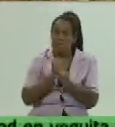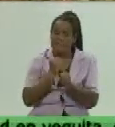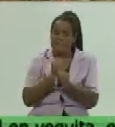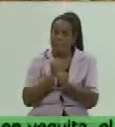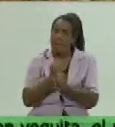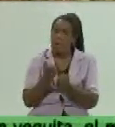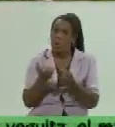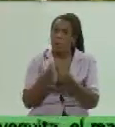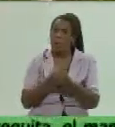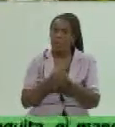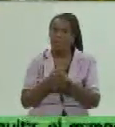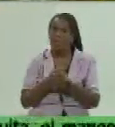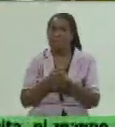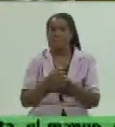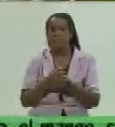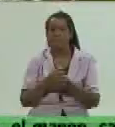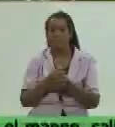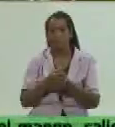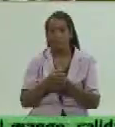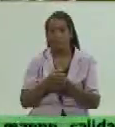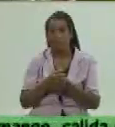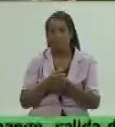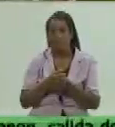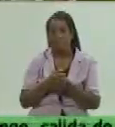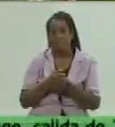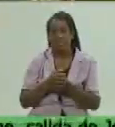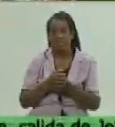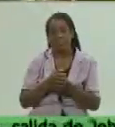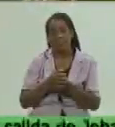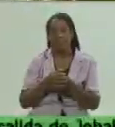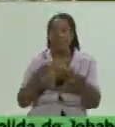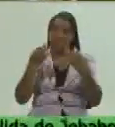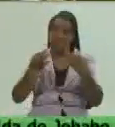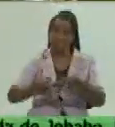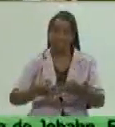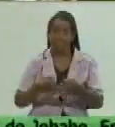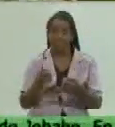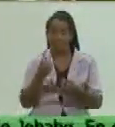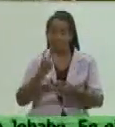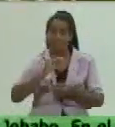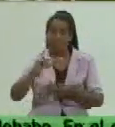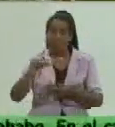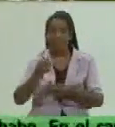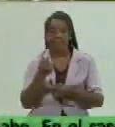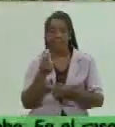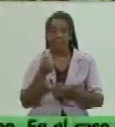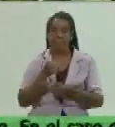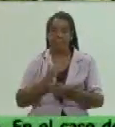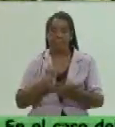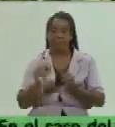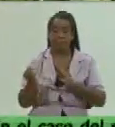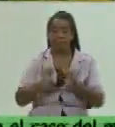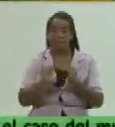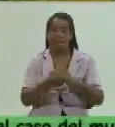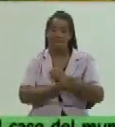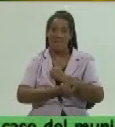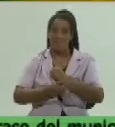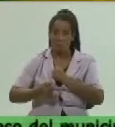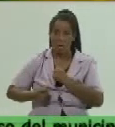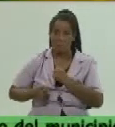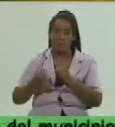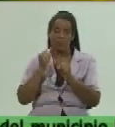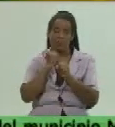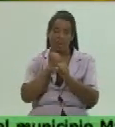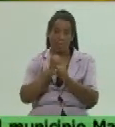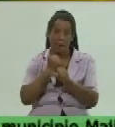incrementar también esa posibilidad y yo creo que es digno también ganarse el dinero a partir del esfuerzo del trabajo y eso contribuye también a incrementar